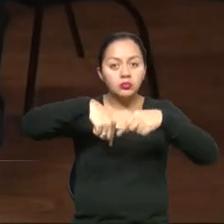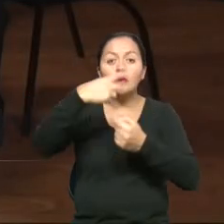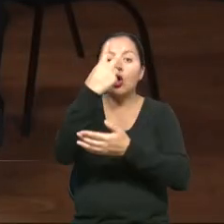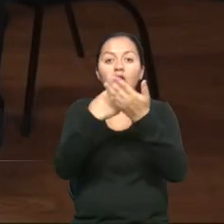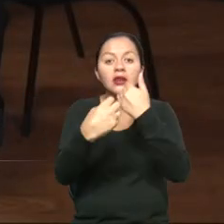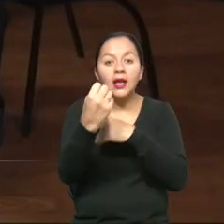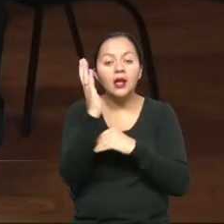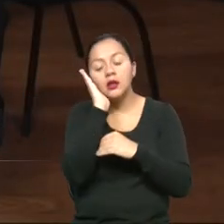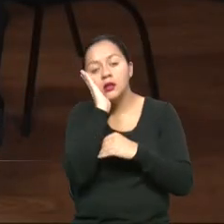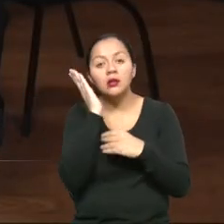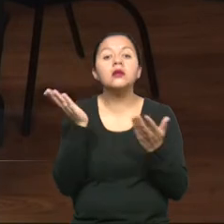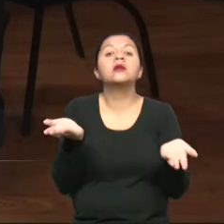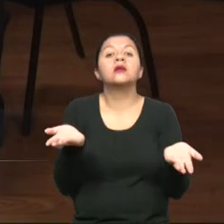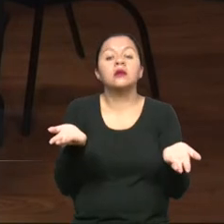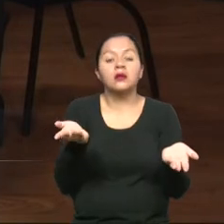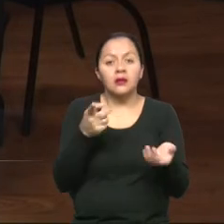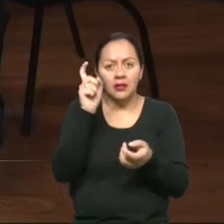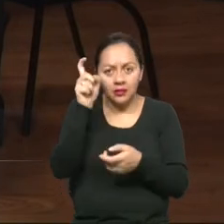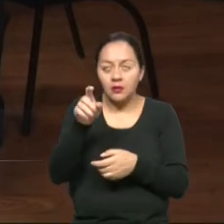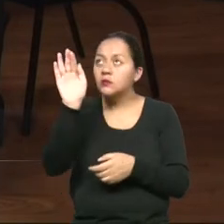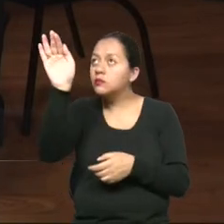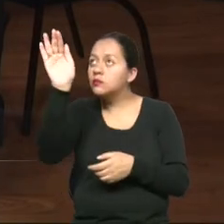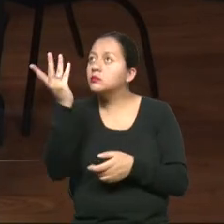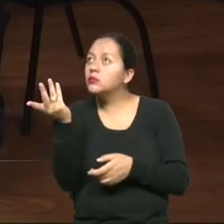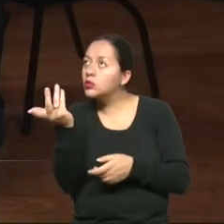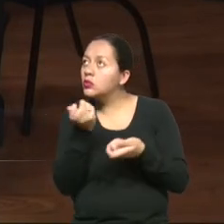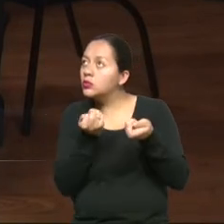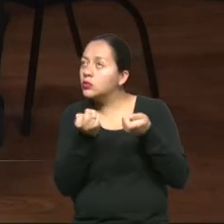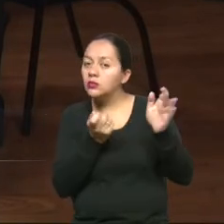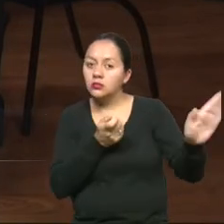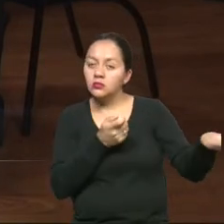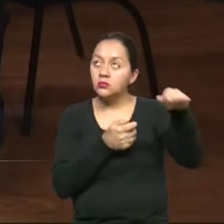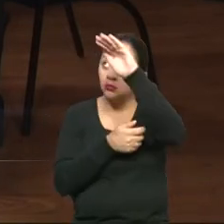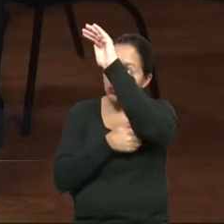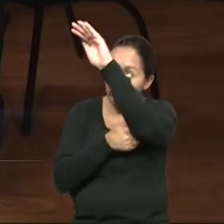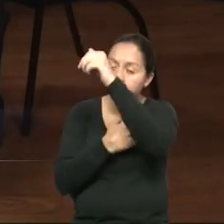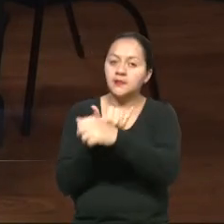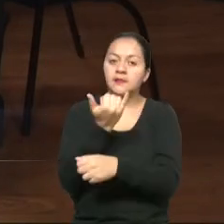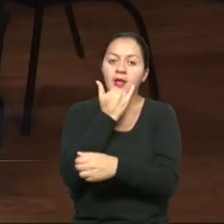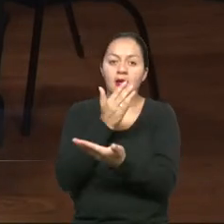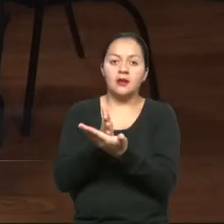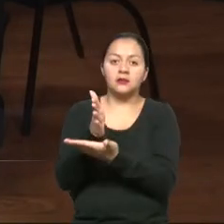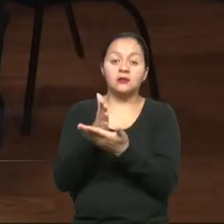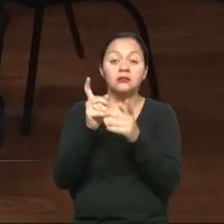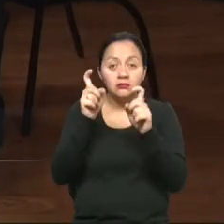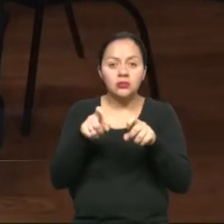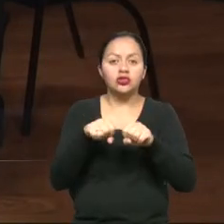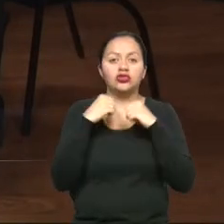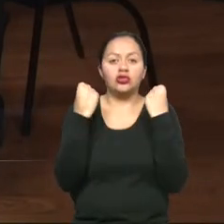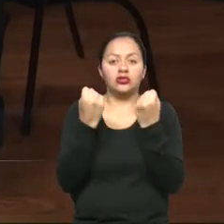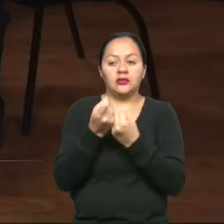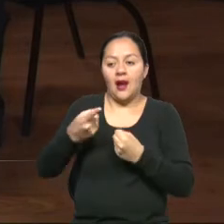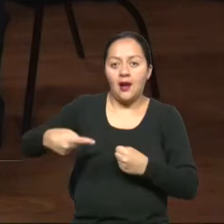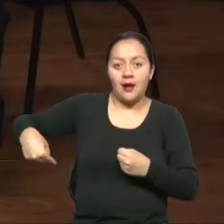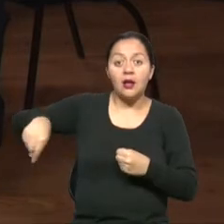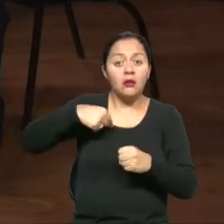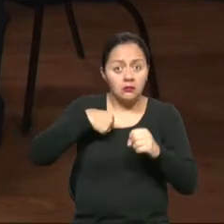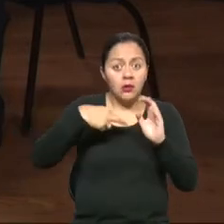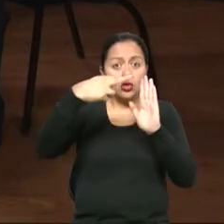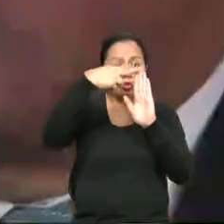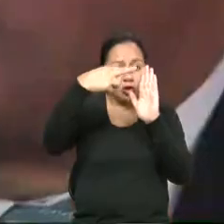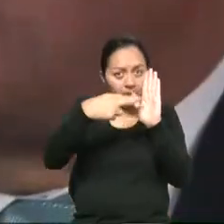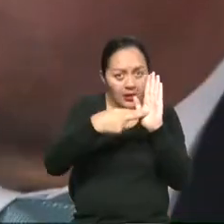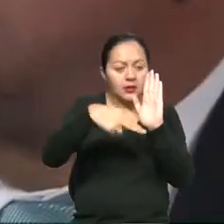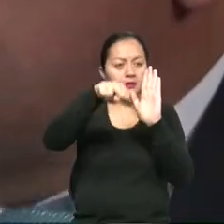Que nosotros tenemos que ver que se exija cada un ente de control. Pero para eso tiene que haber también presión social. Porque una normativa por concepto